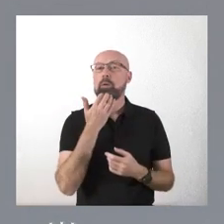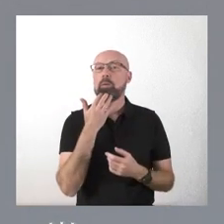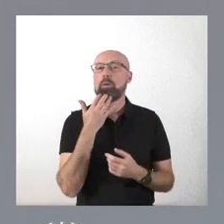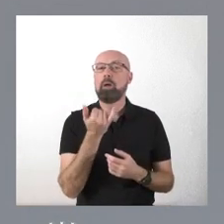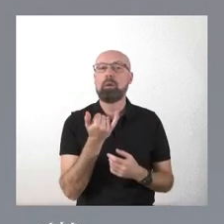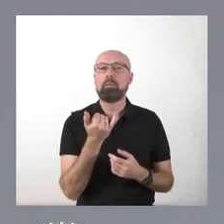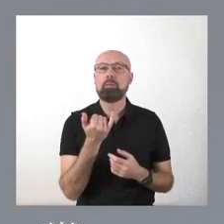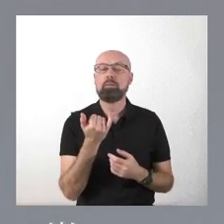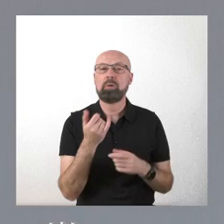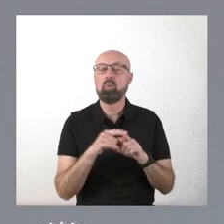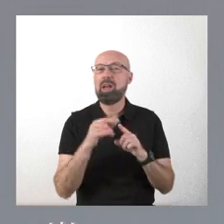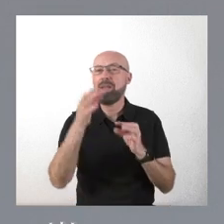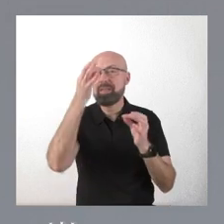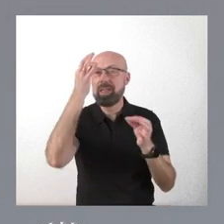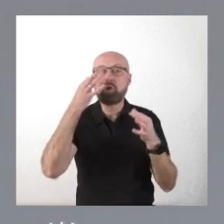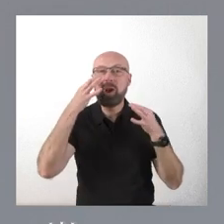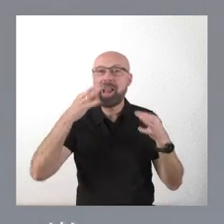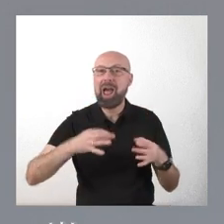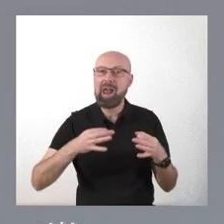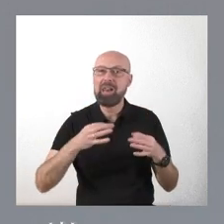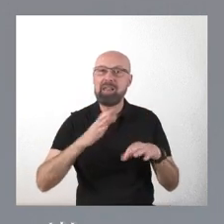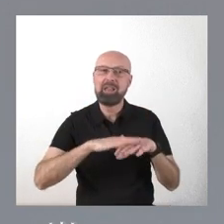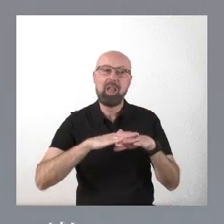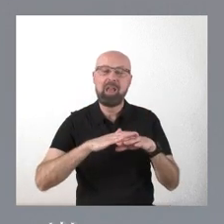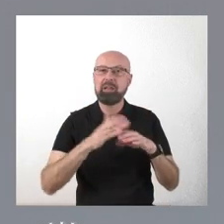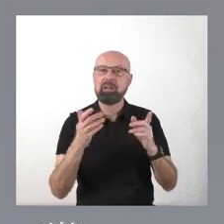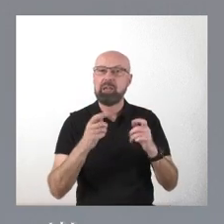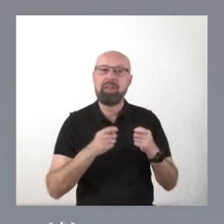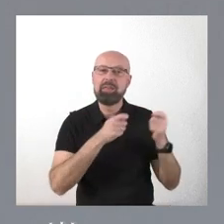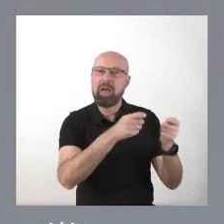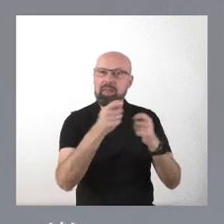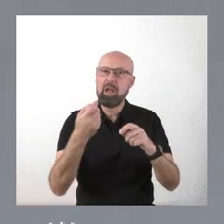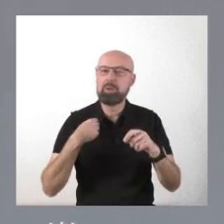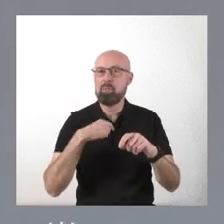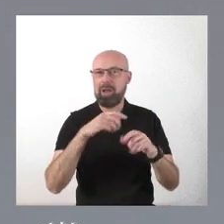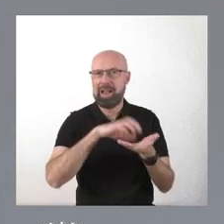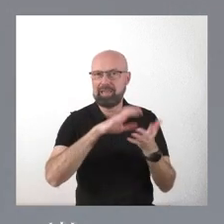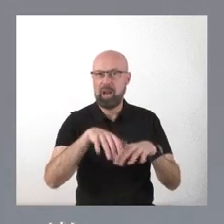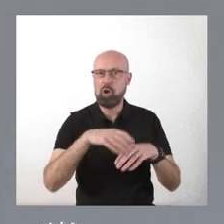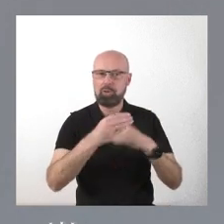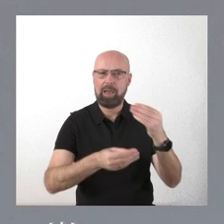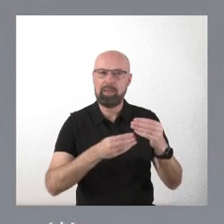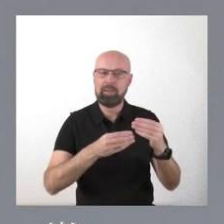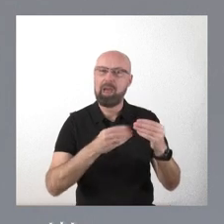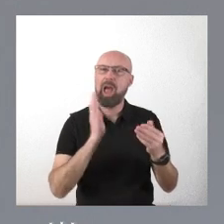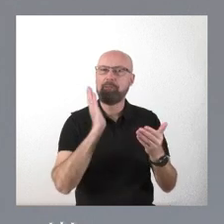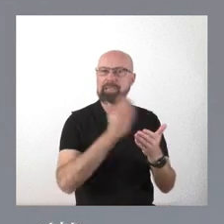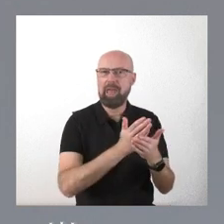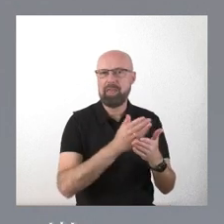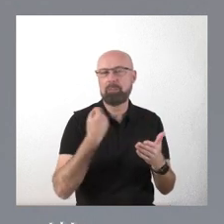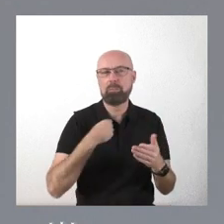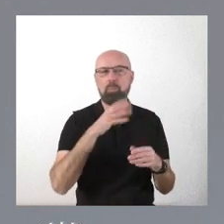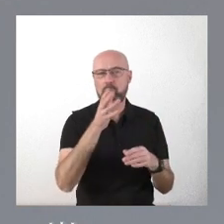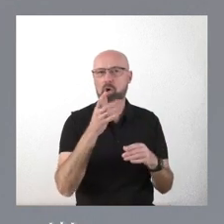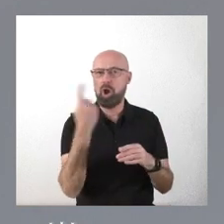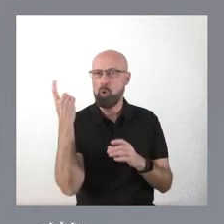secuencia de datos reales de las licitaciones que en Castilla y León se verían afectadas por esa disposición del